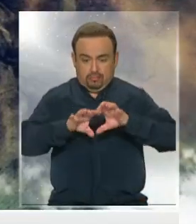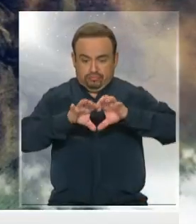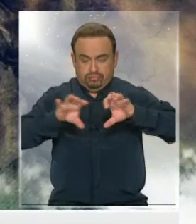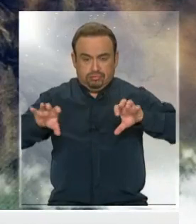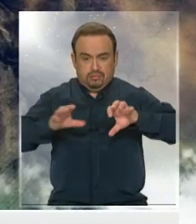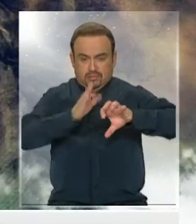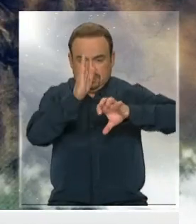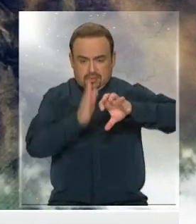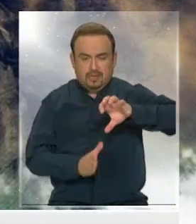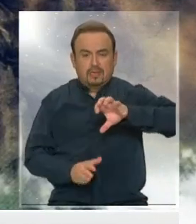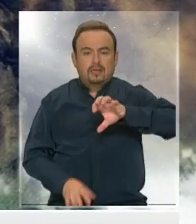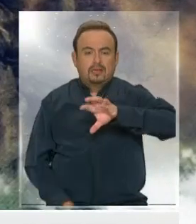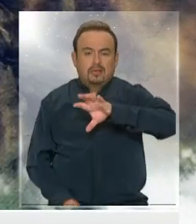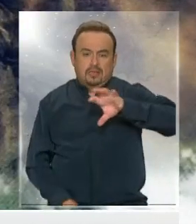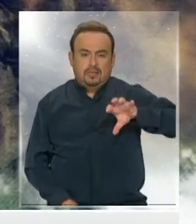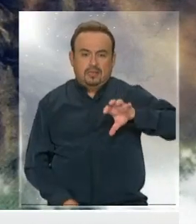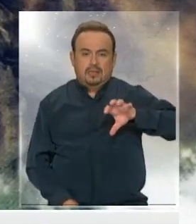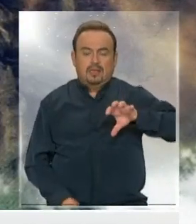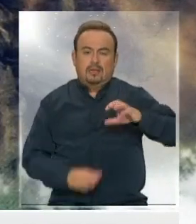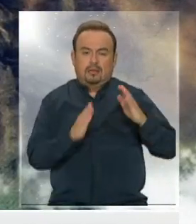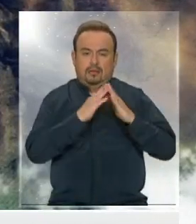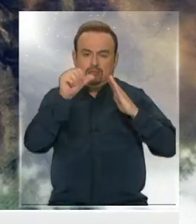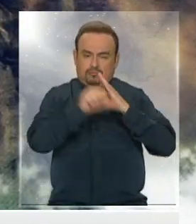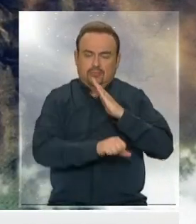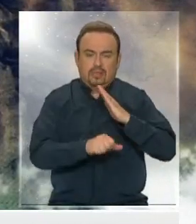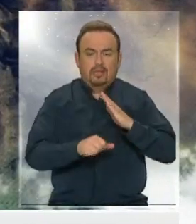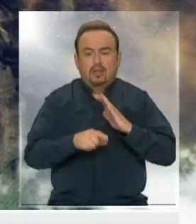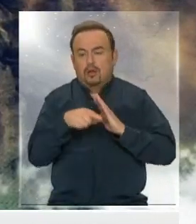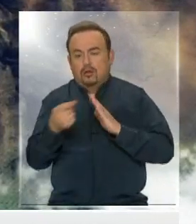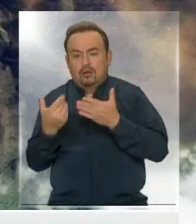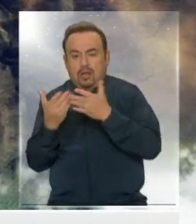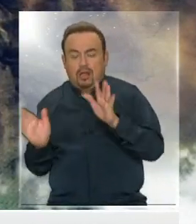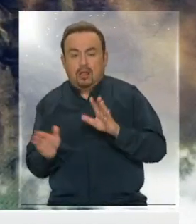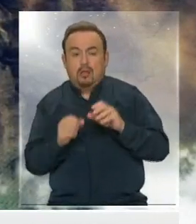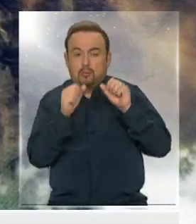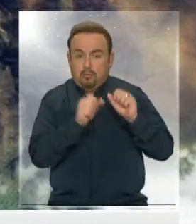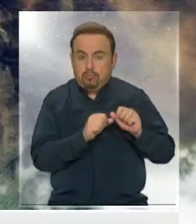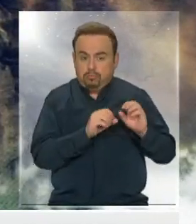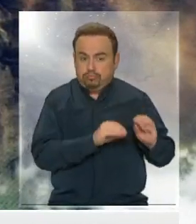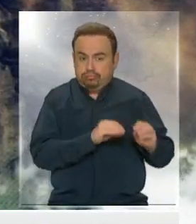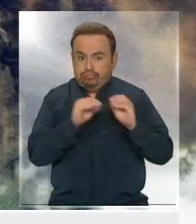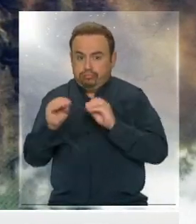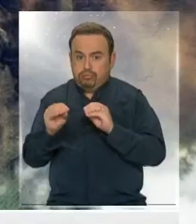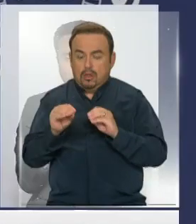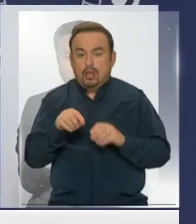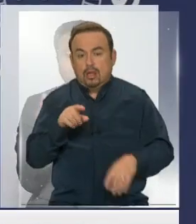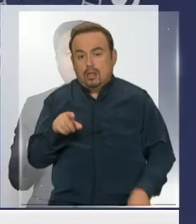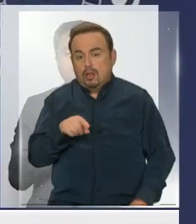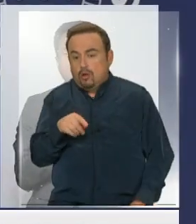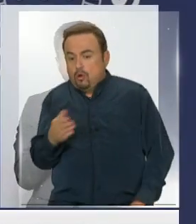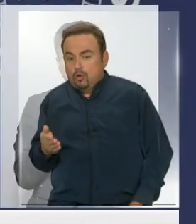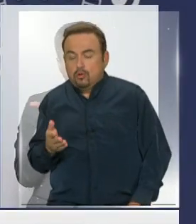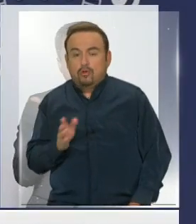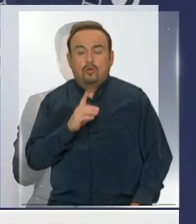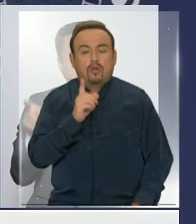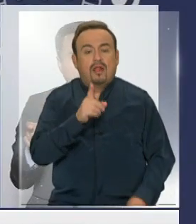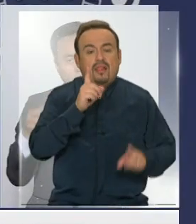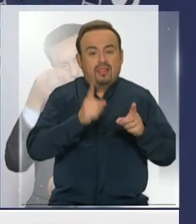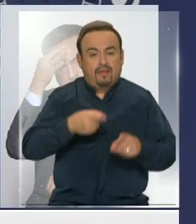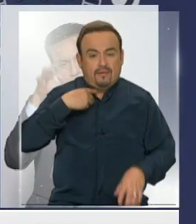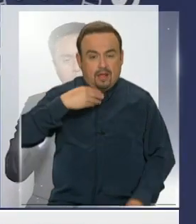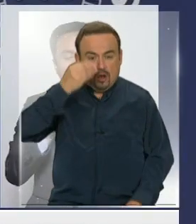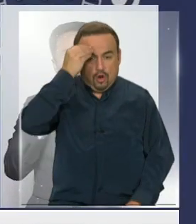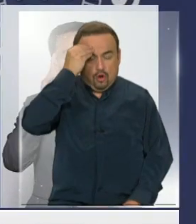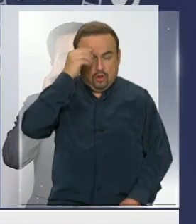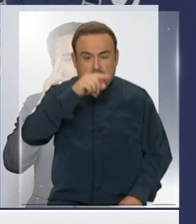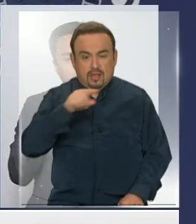este es el sector que lleva dos semanas en cuarentena, pero ¿podría extenderse hacia el lado oriente? Hay que recordar que